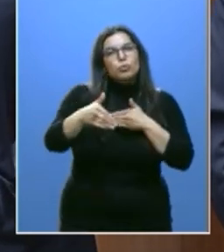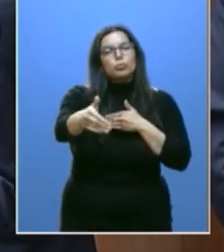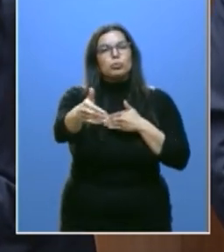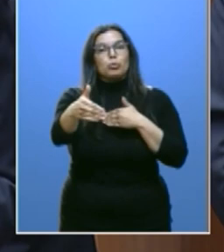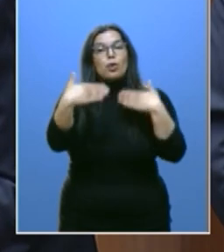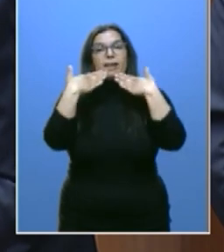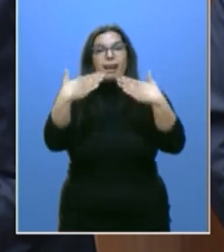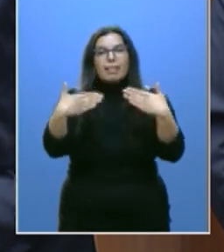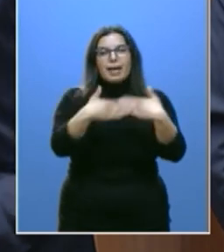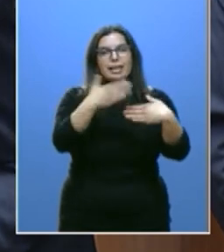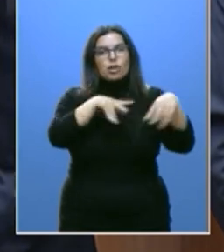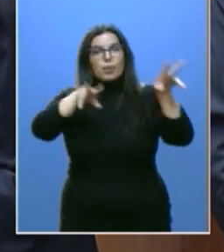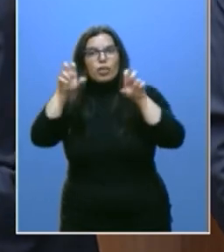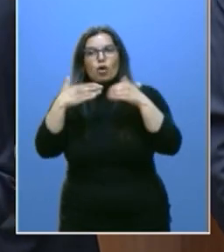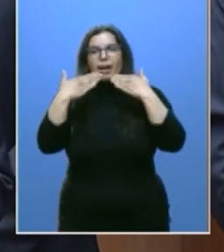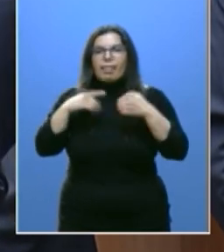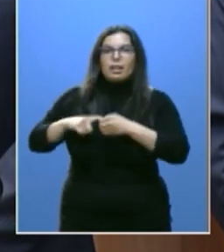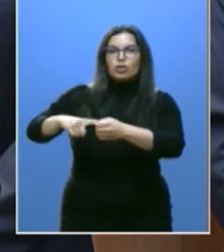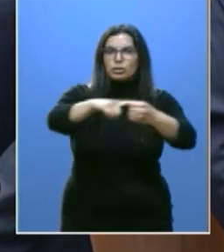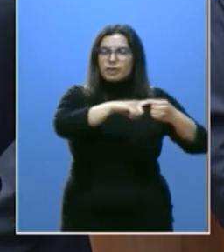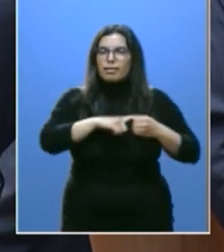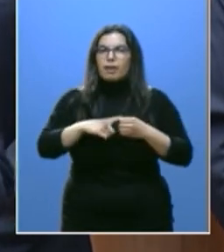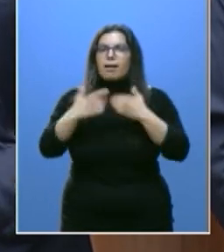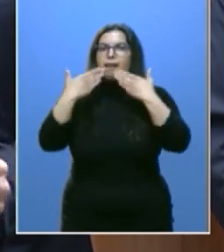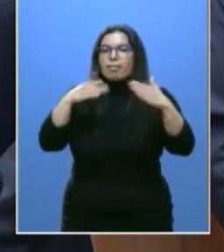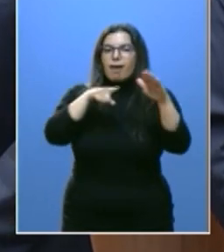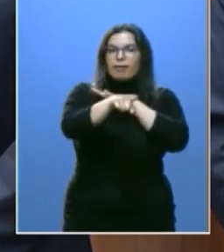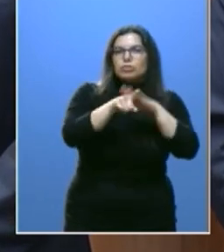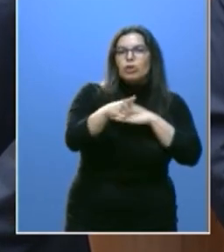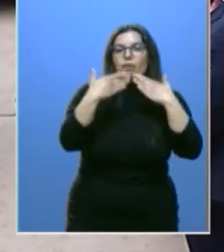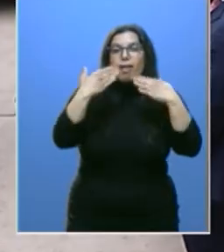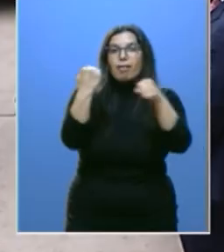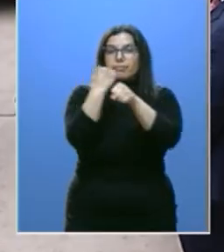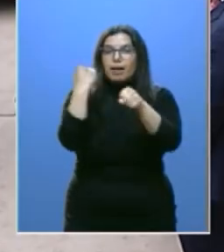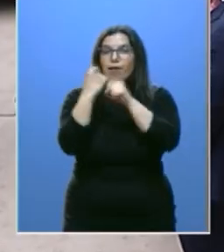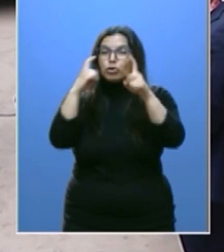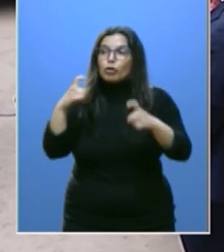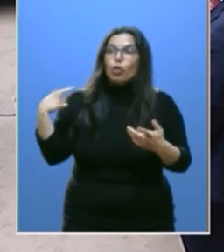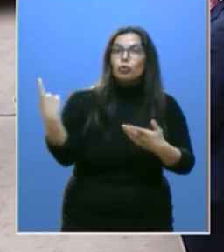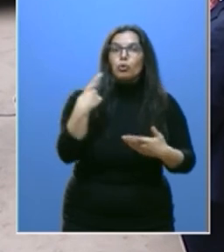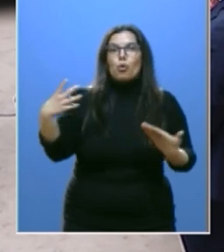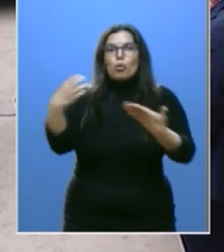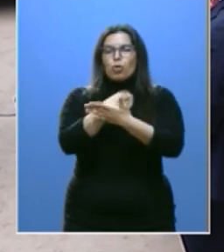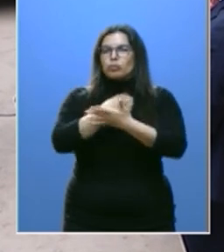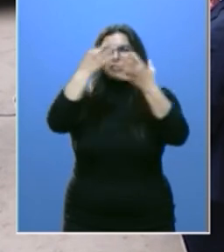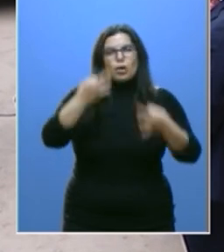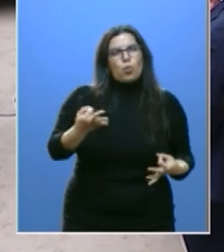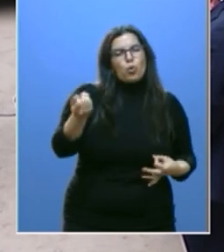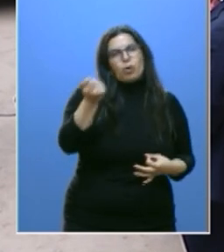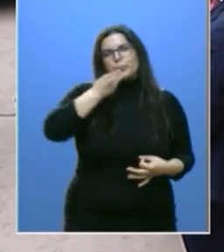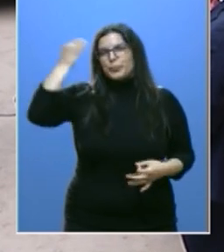gracias a la innovación, la solidaridad, la gestión y el trabajo y el esfuerzo de todos va a ser brillante.